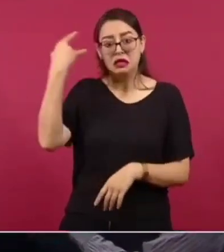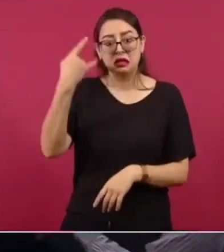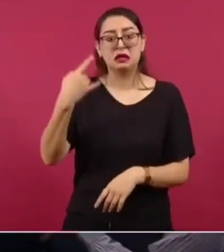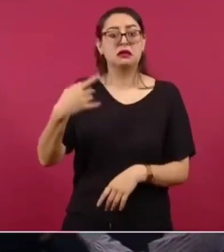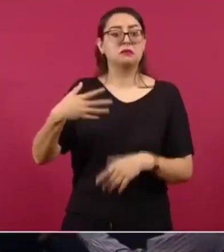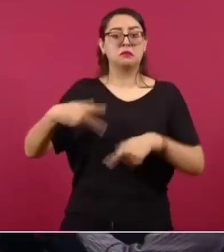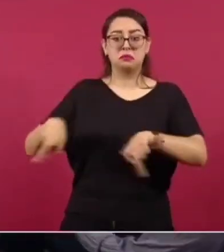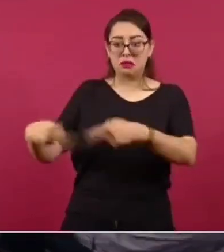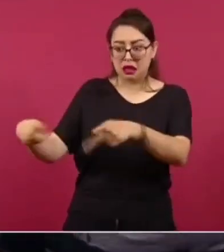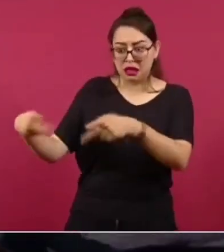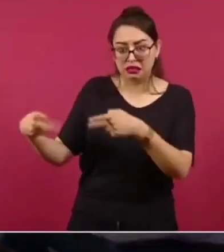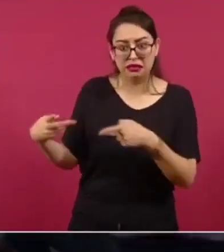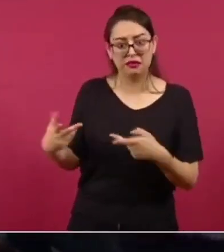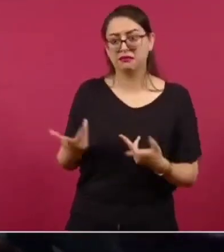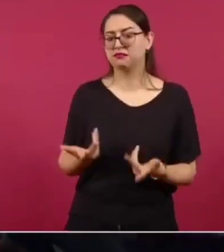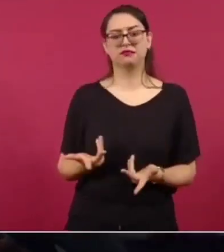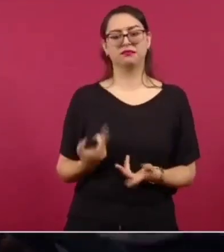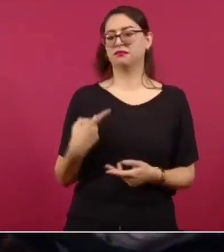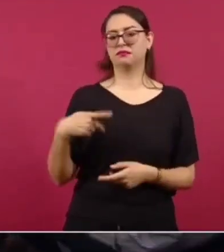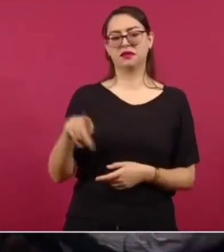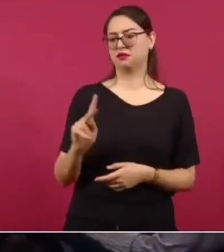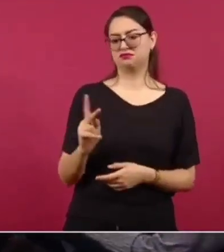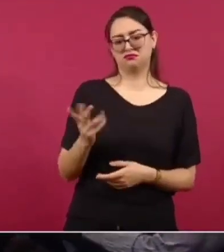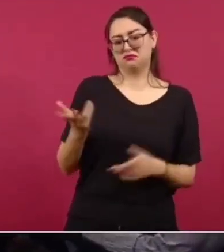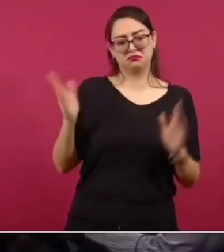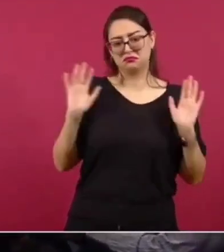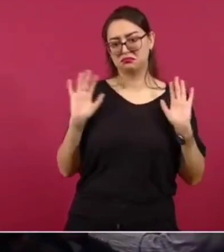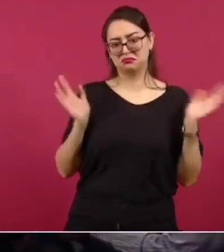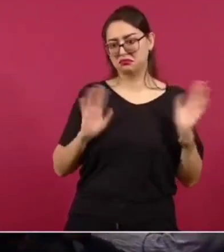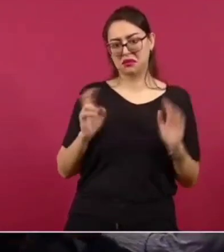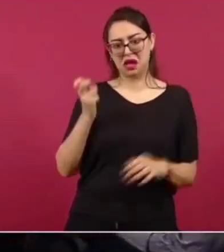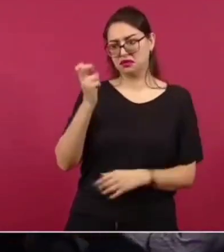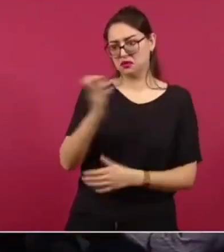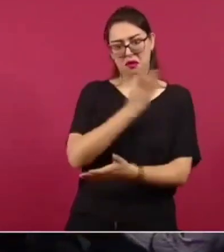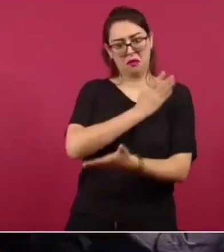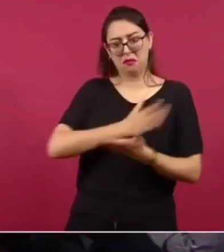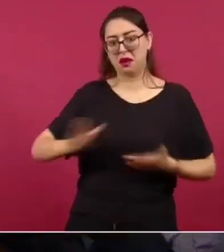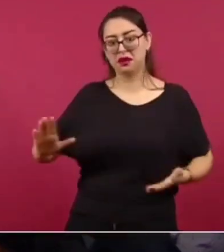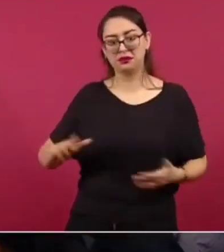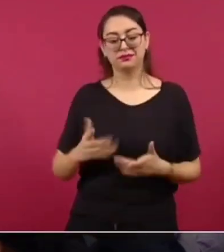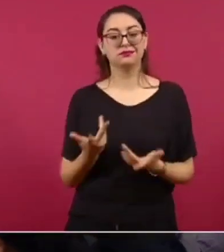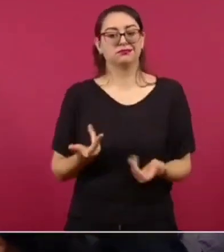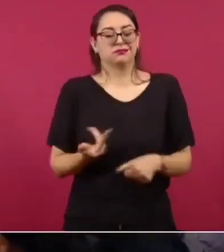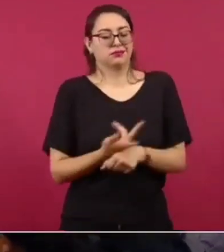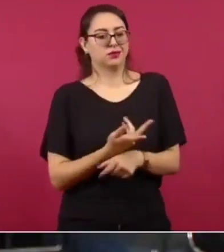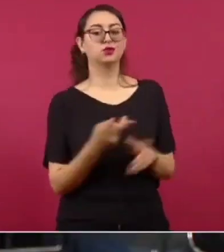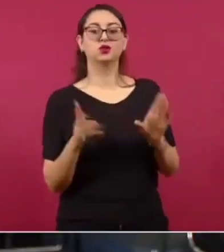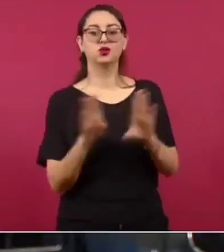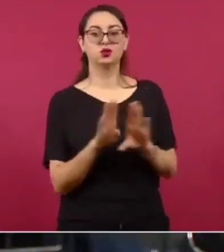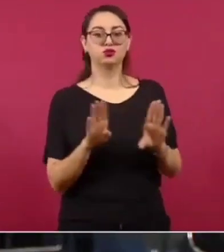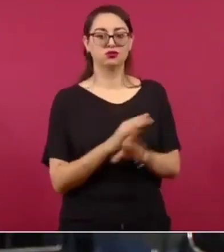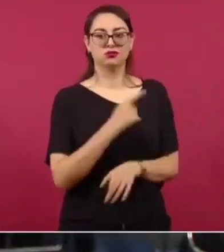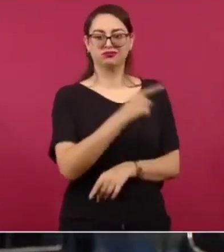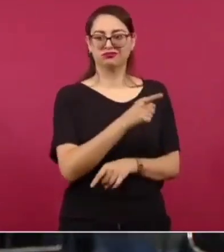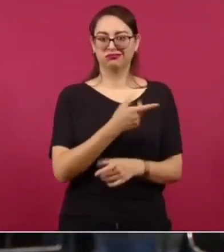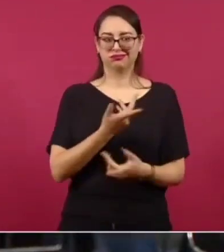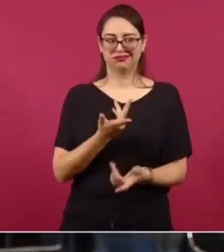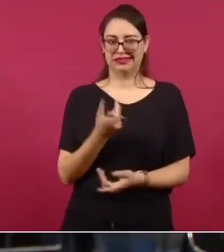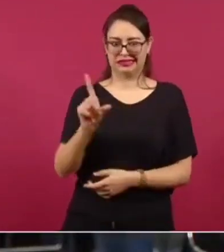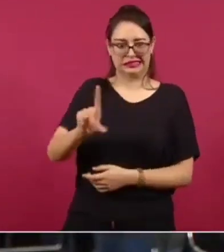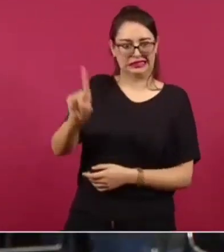estarán como tal estas becas. Preguntarle si es correcto que la titular de la CONADE se refiera de esta